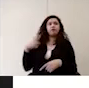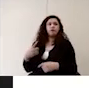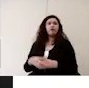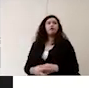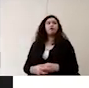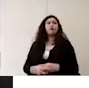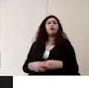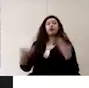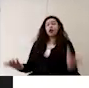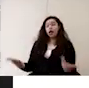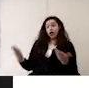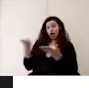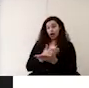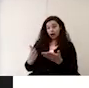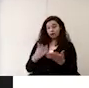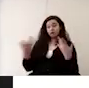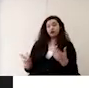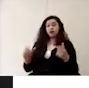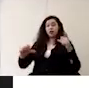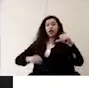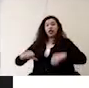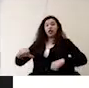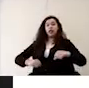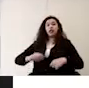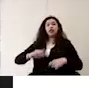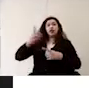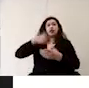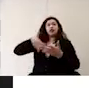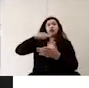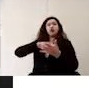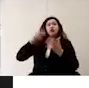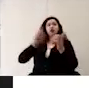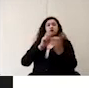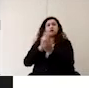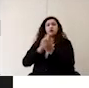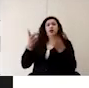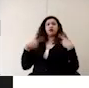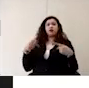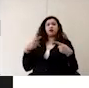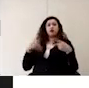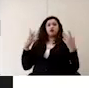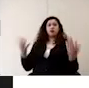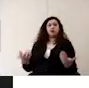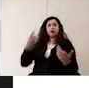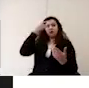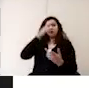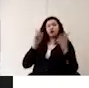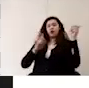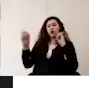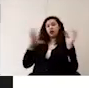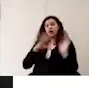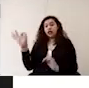además se deben evitar actividades en espacios comunes donde la persona que consideremos como caso sospechoso